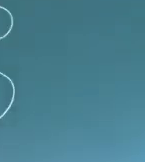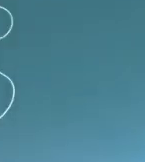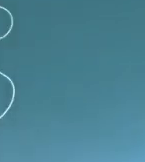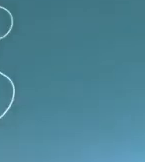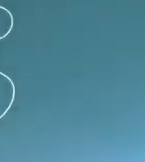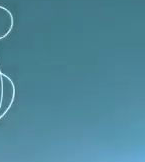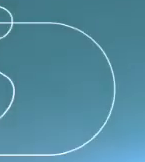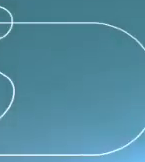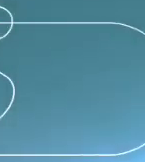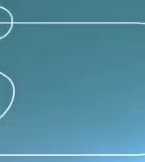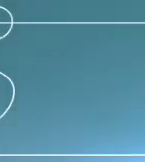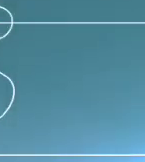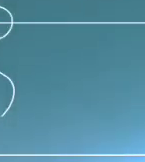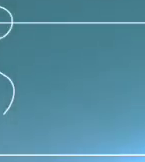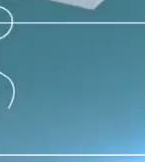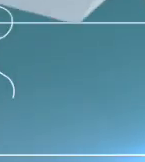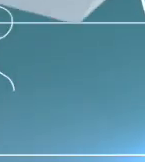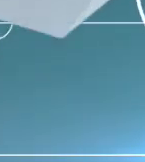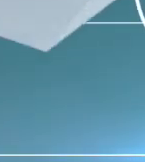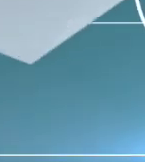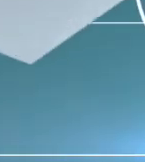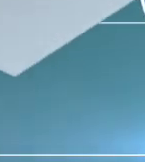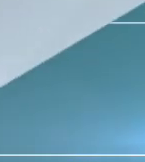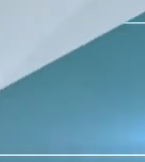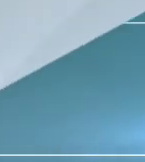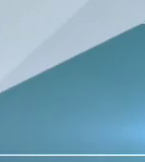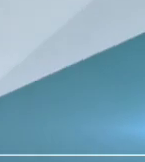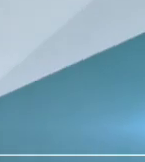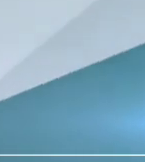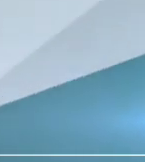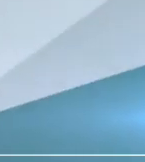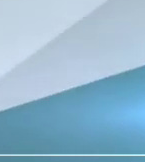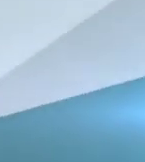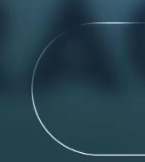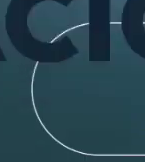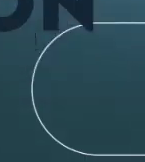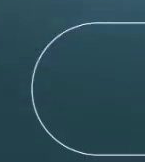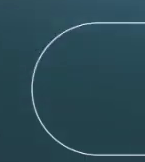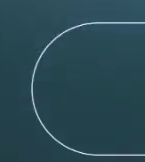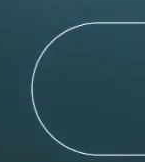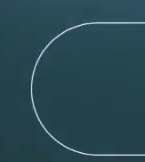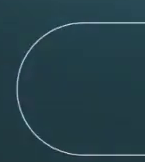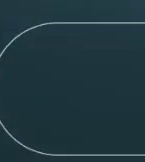Independencia Judicial, miércoles 9 de agosto, 21 horas.